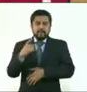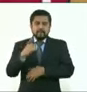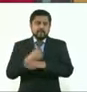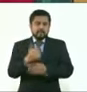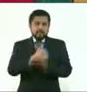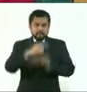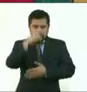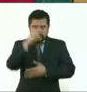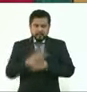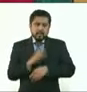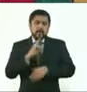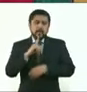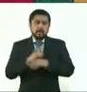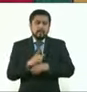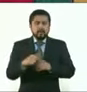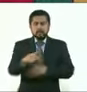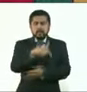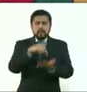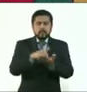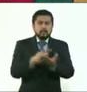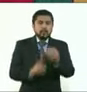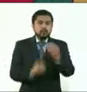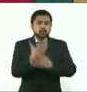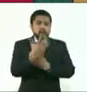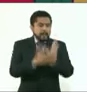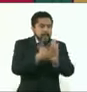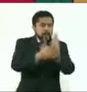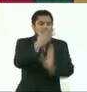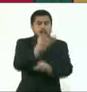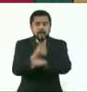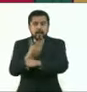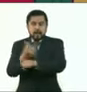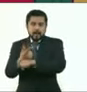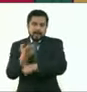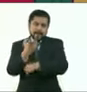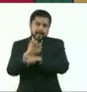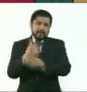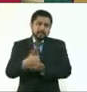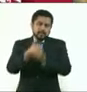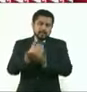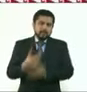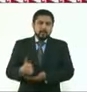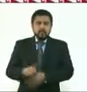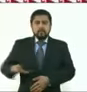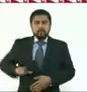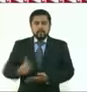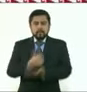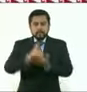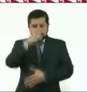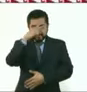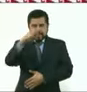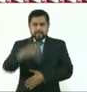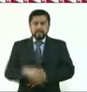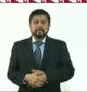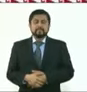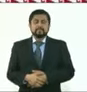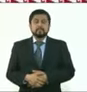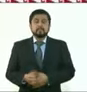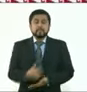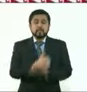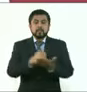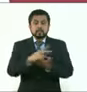con más y mejor movilidad, espacios públicos renovados y recuperados para tu beneficio. Gobierno de la Ciudad de México, ciudad